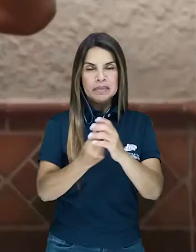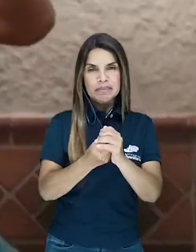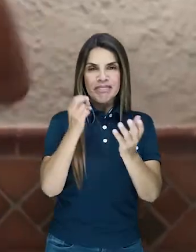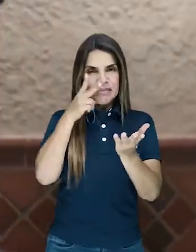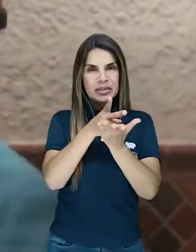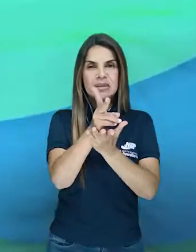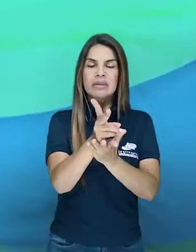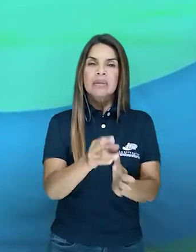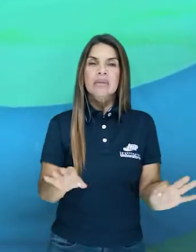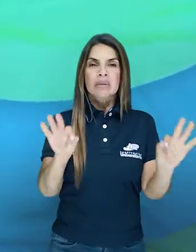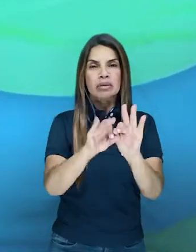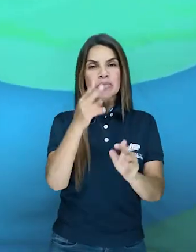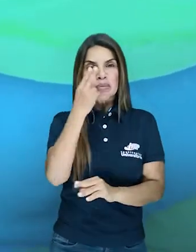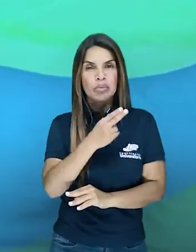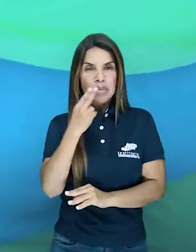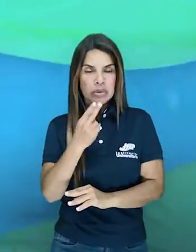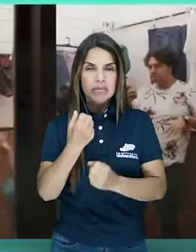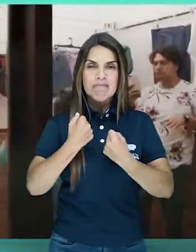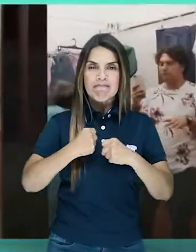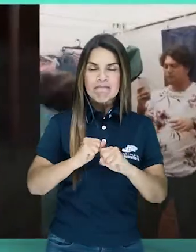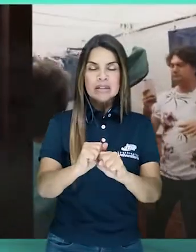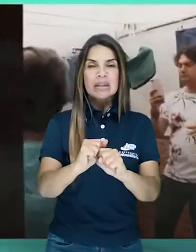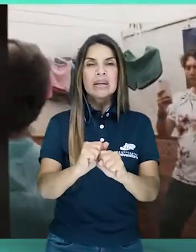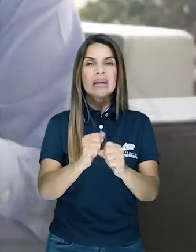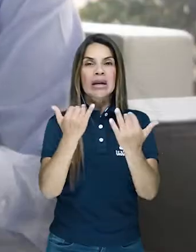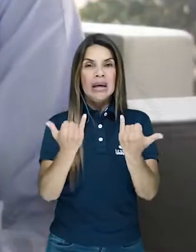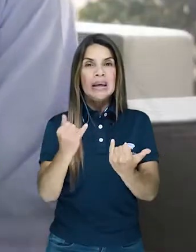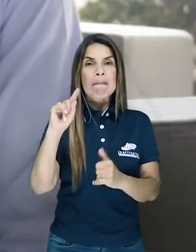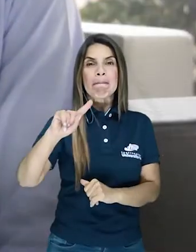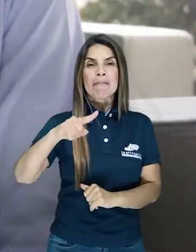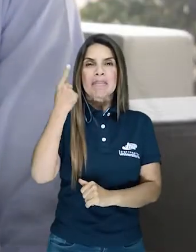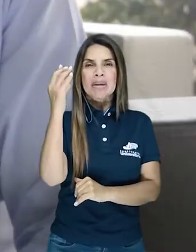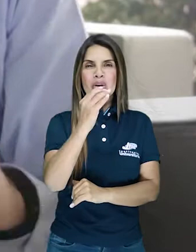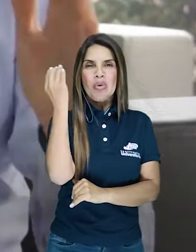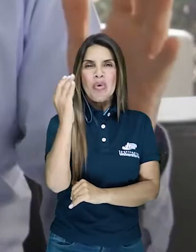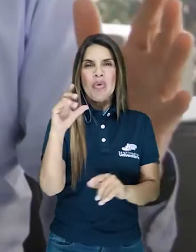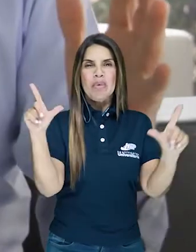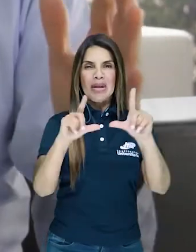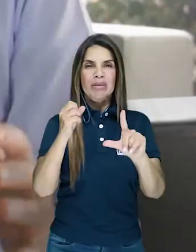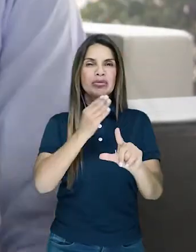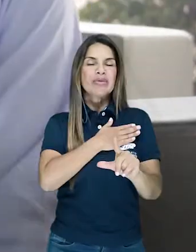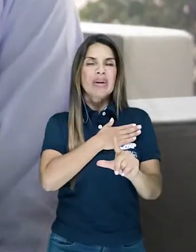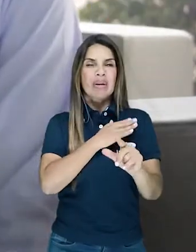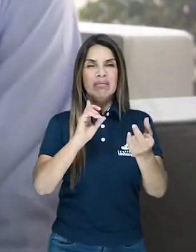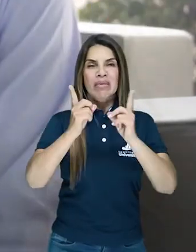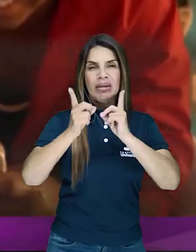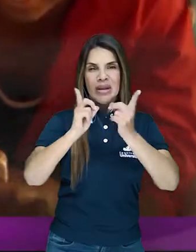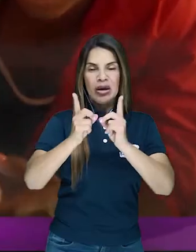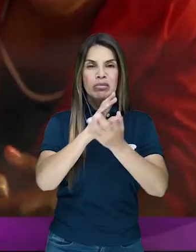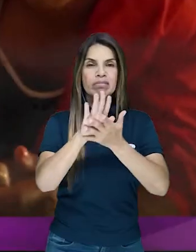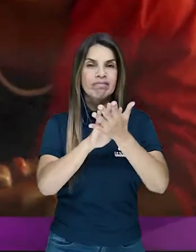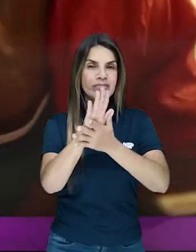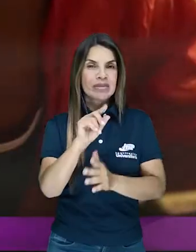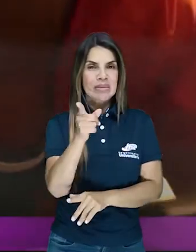inclusión, con la diversidad. Y nos propusimos hacer la primera serie en Colombia, con un alto porcentaje de los diálogos